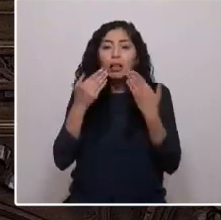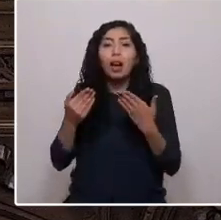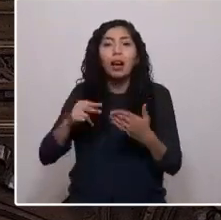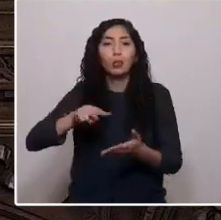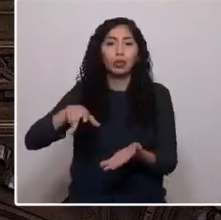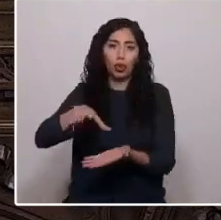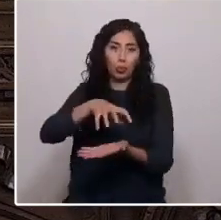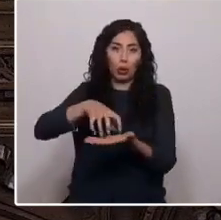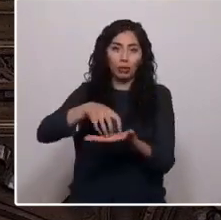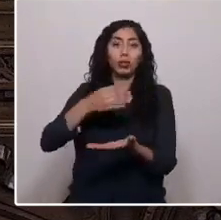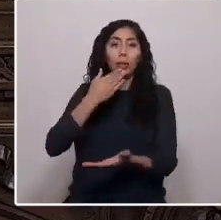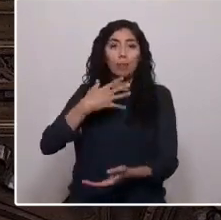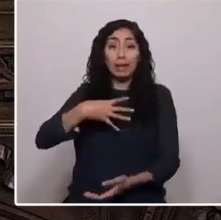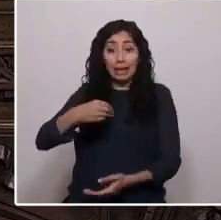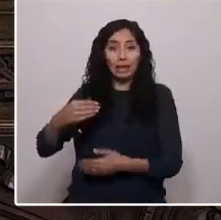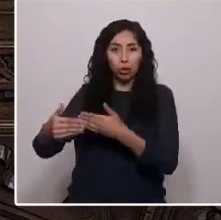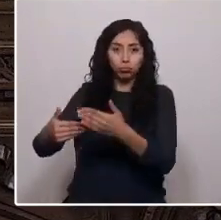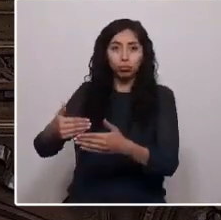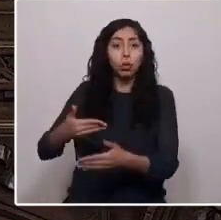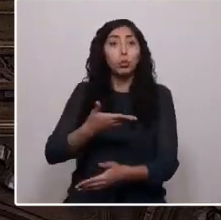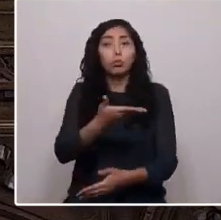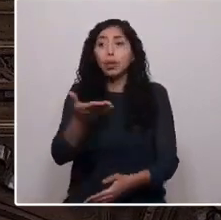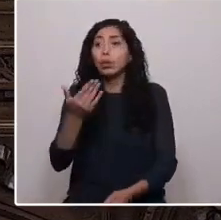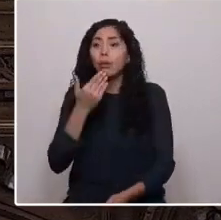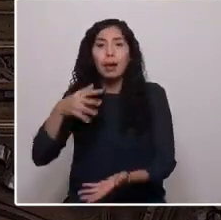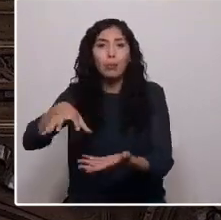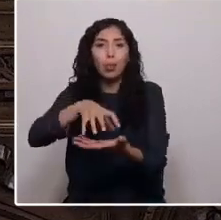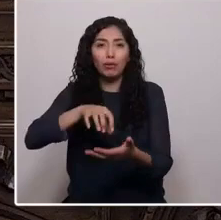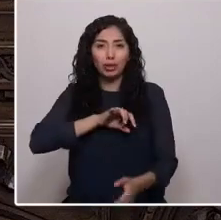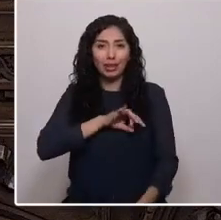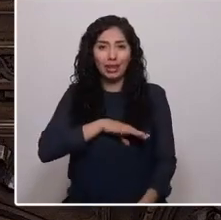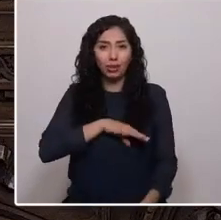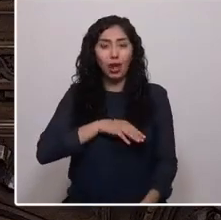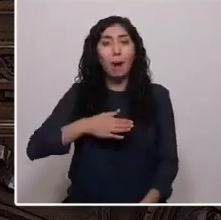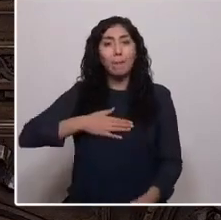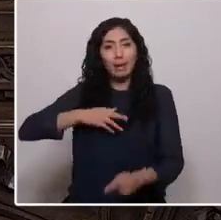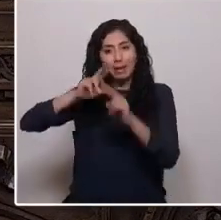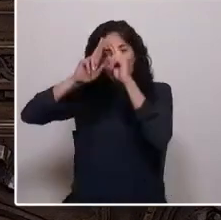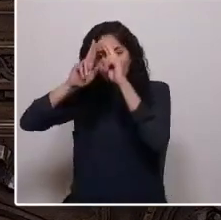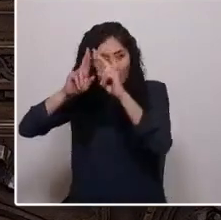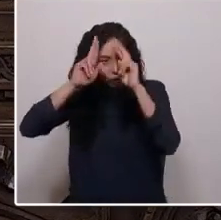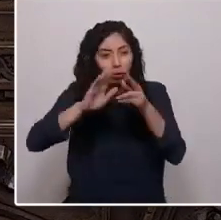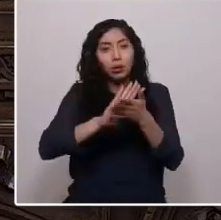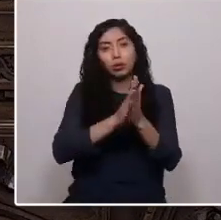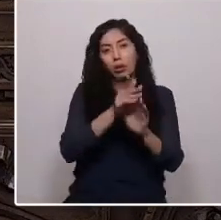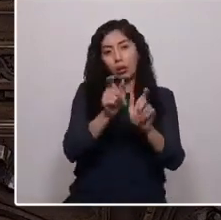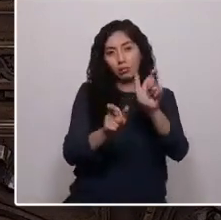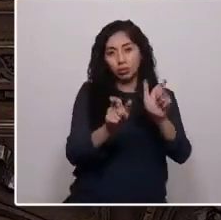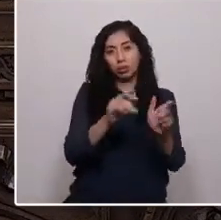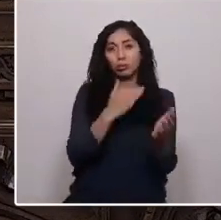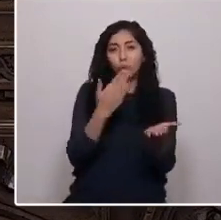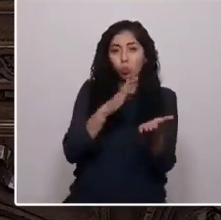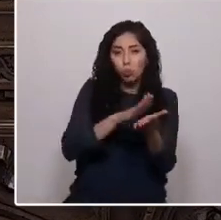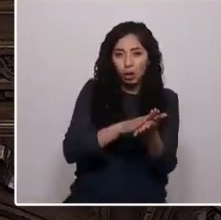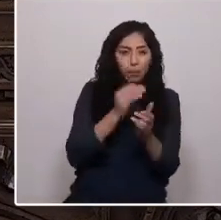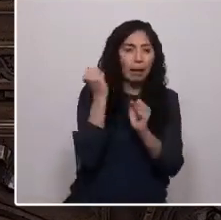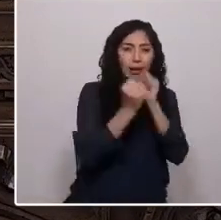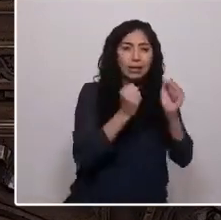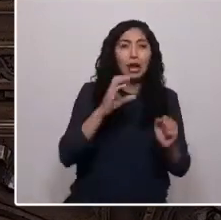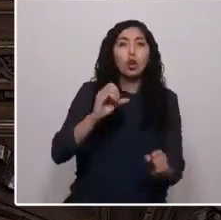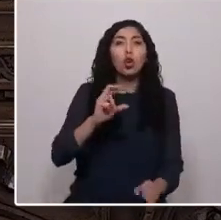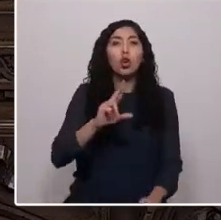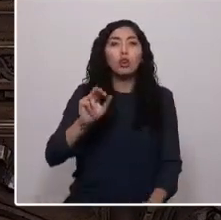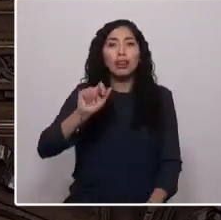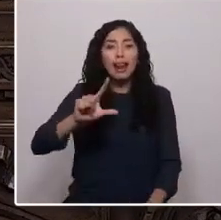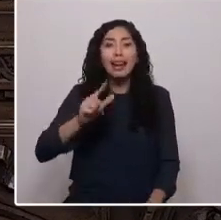ustedes, el pueblo chileno. Mis respetos y reconocimientos a los caídos en la matanza de Forraue, a los presos políticos de la